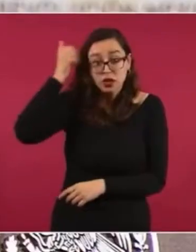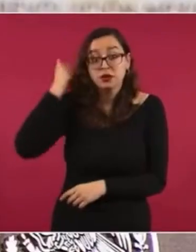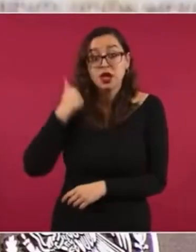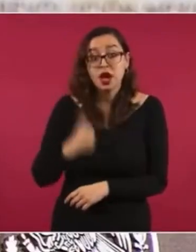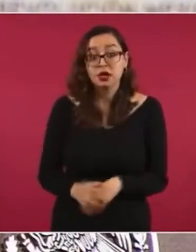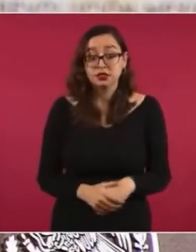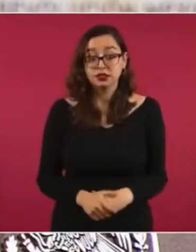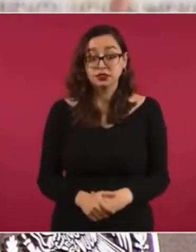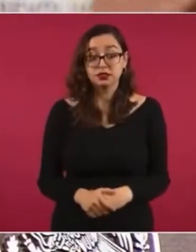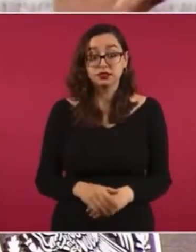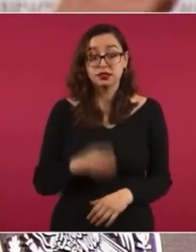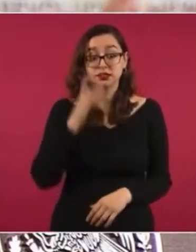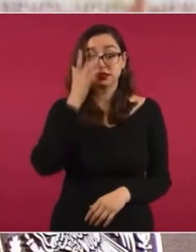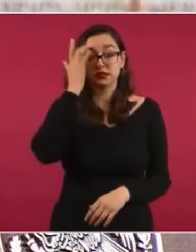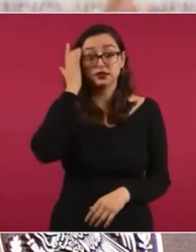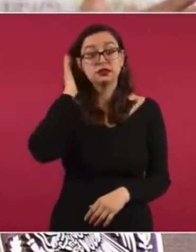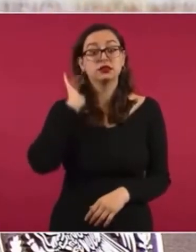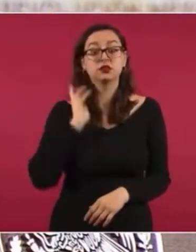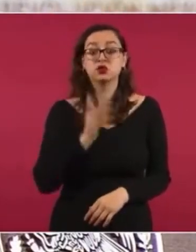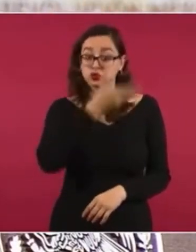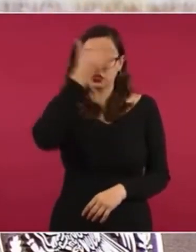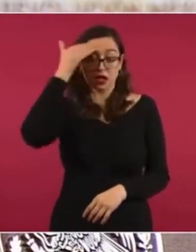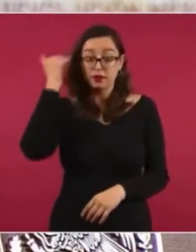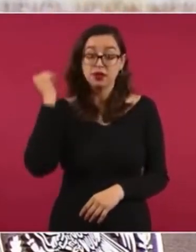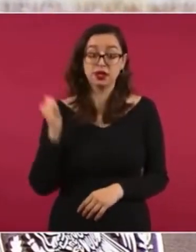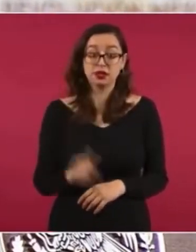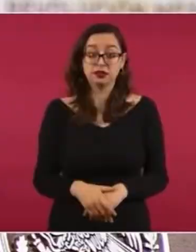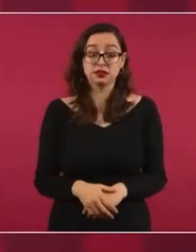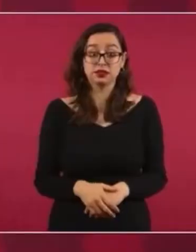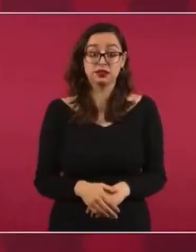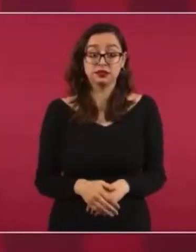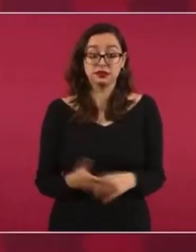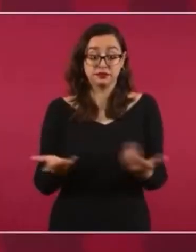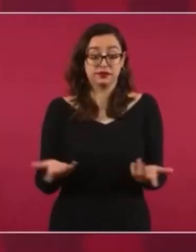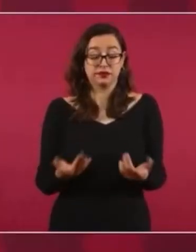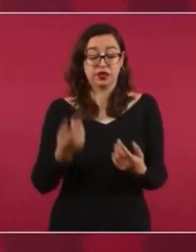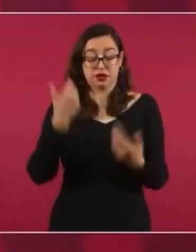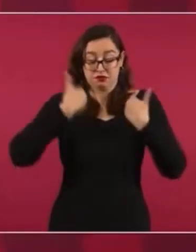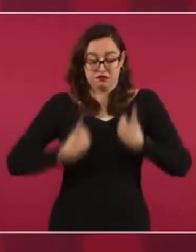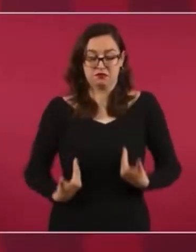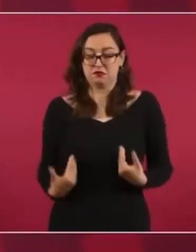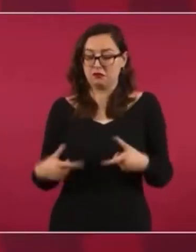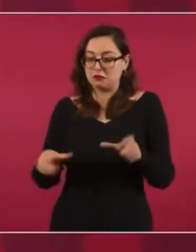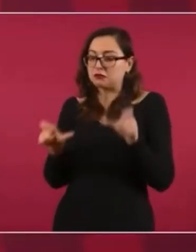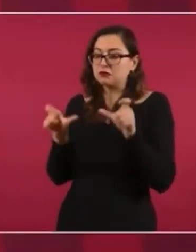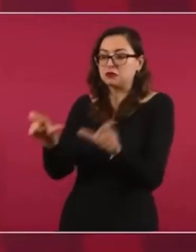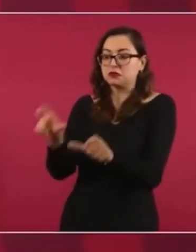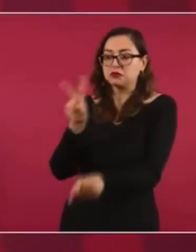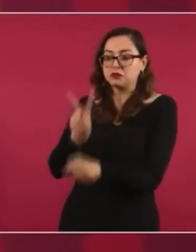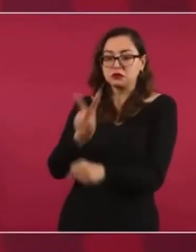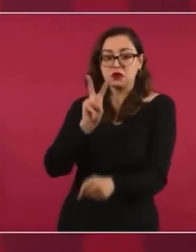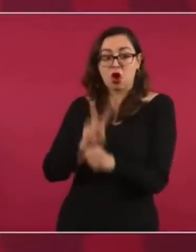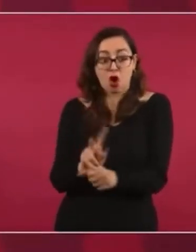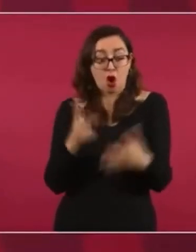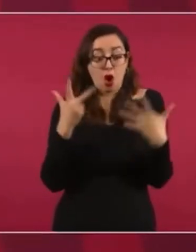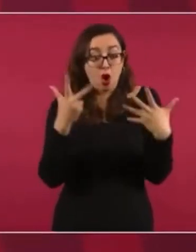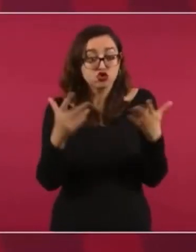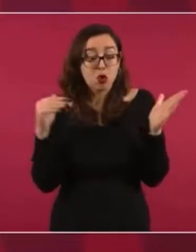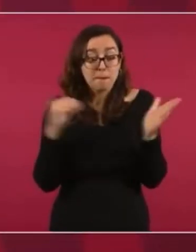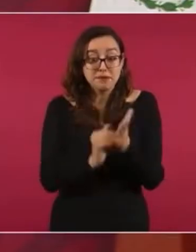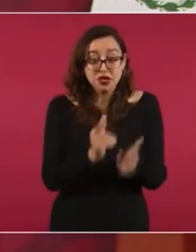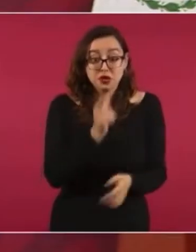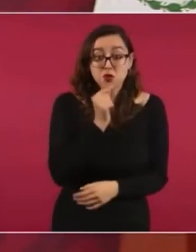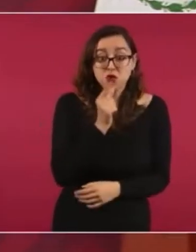¿No se sabe que ya no hay ocho mil elementos del Estado Mayor para cuidar al